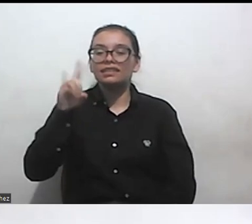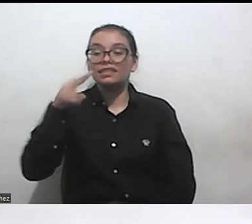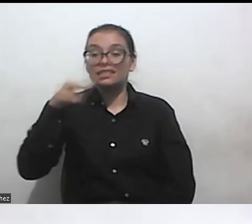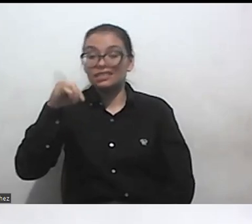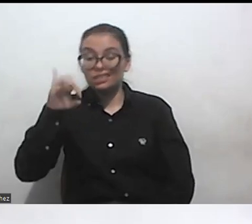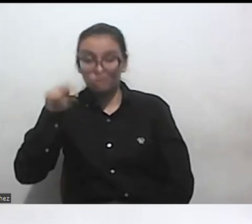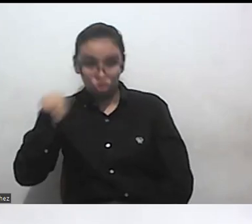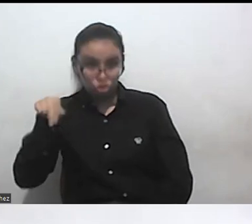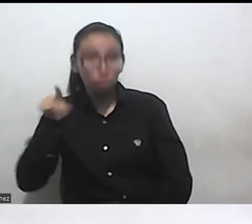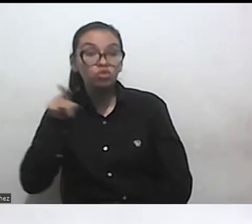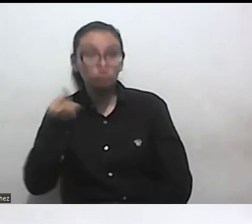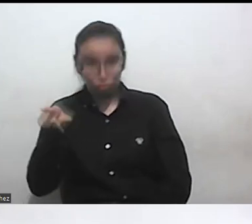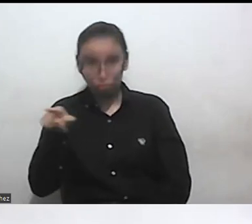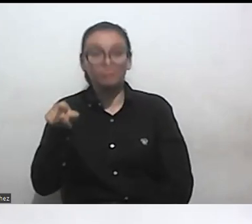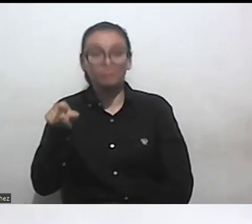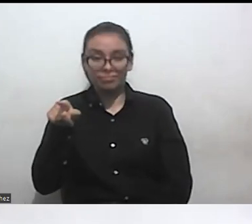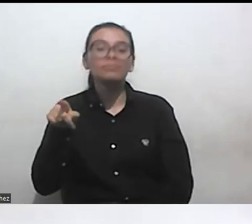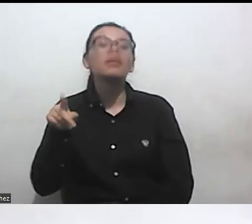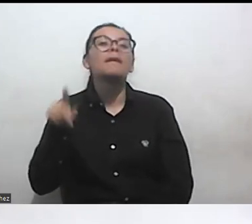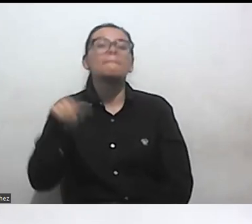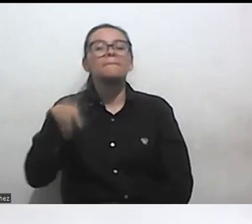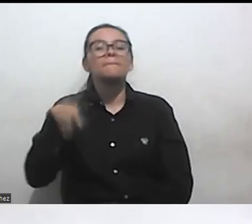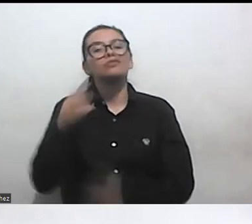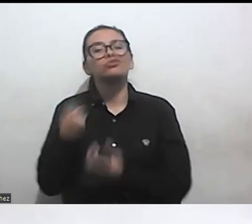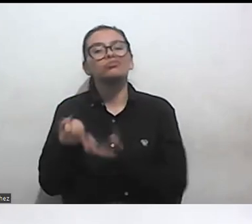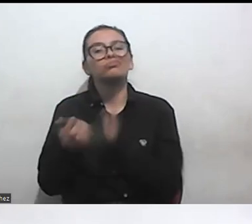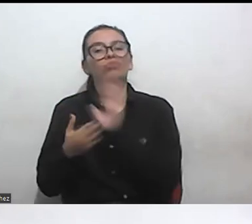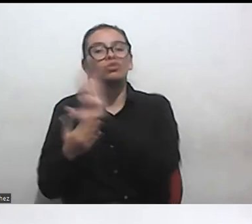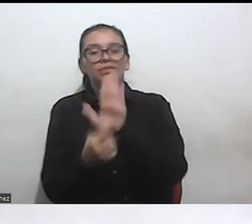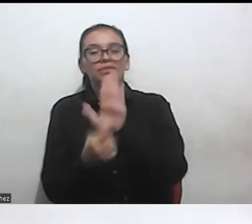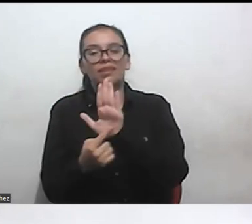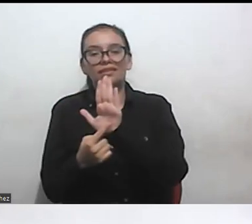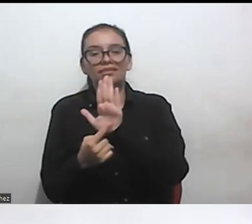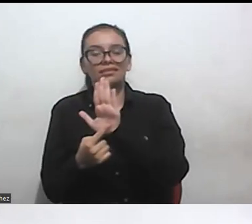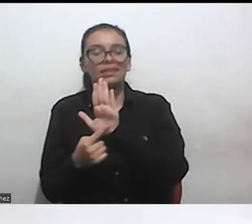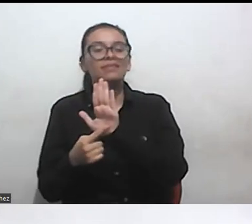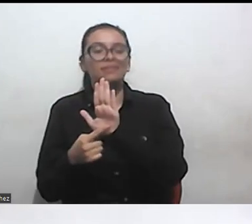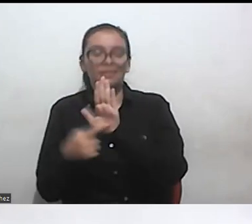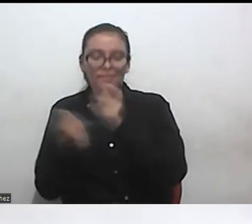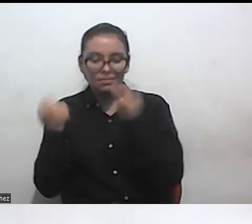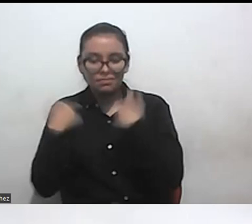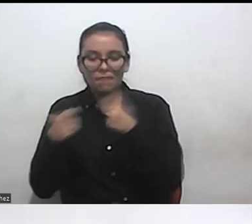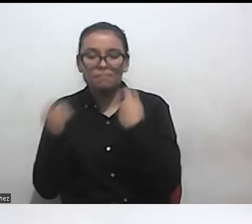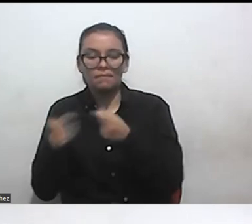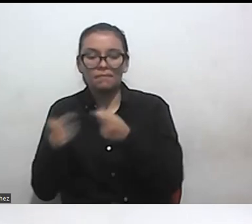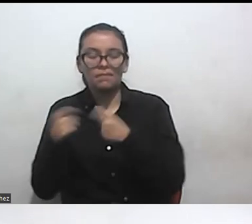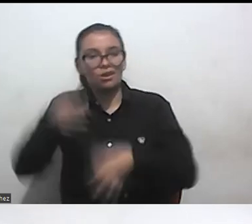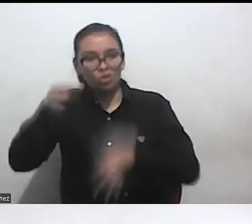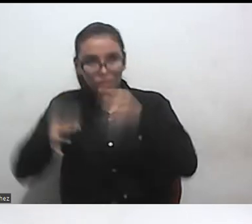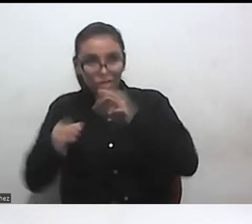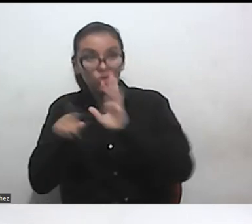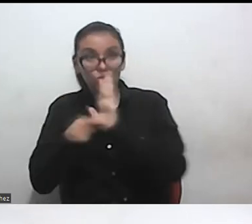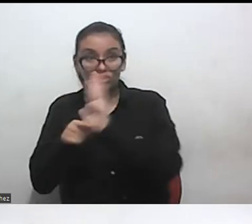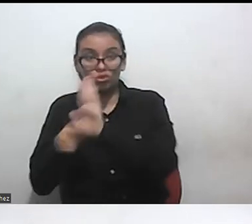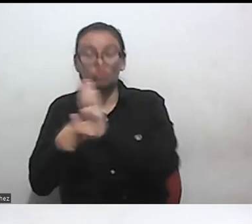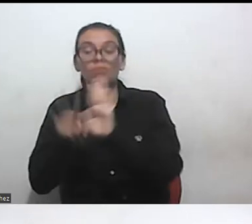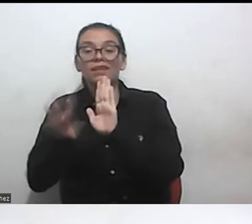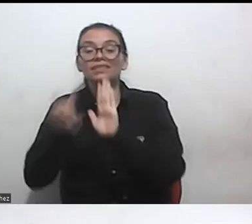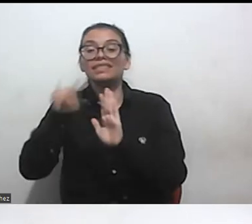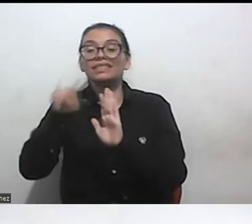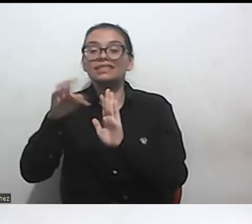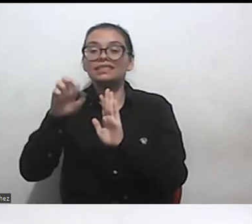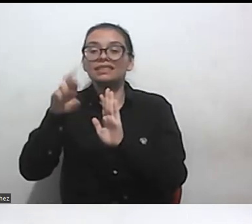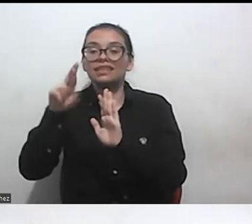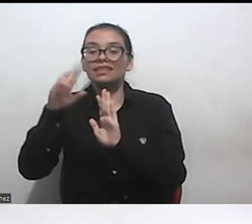implementación de un esquema en donde no exista la interdicción y ejercicio de capacidad jurídica pero desafortunadamente en apoyos para